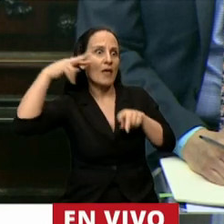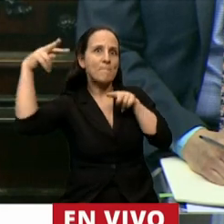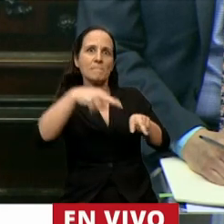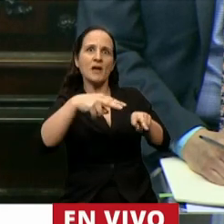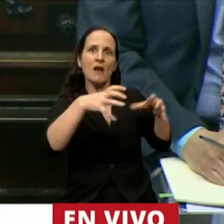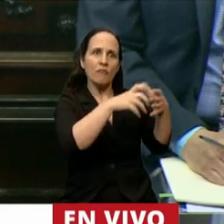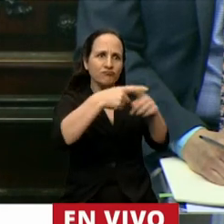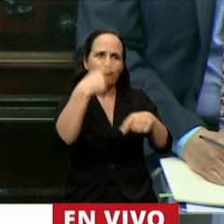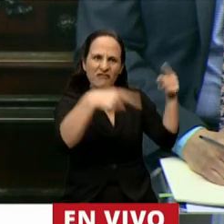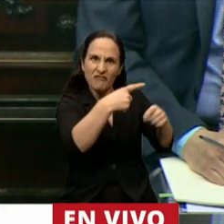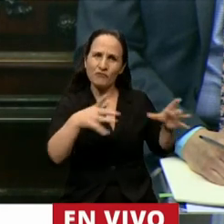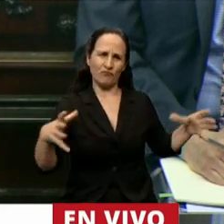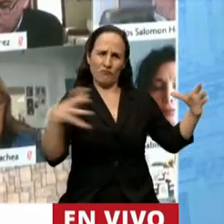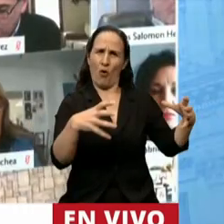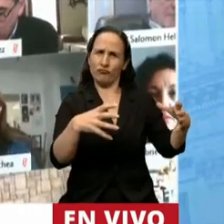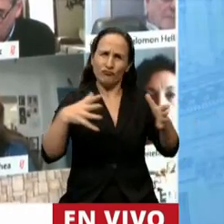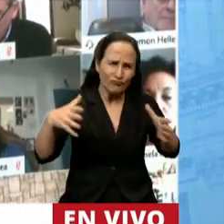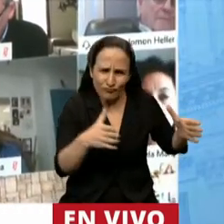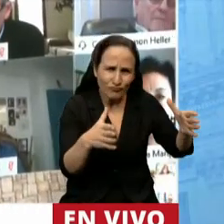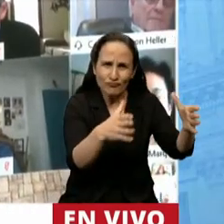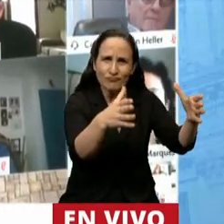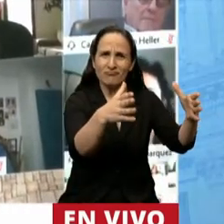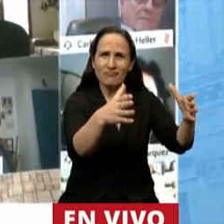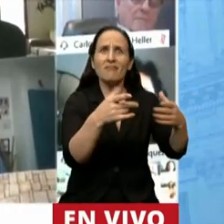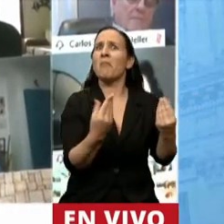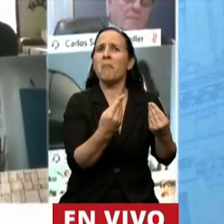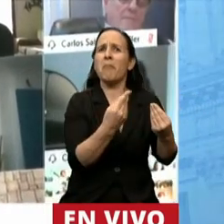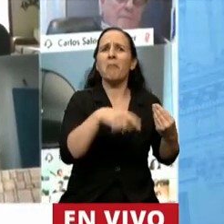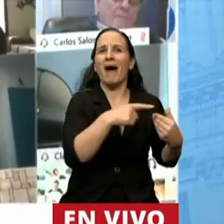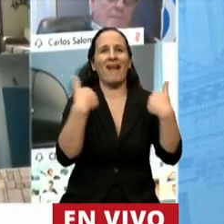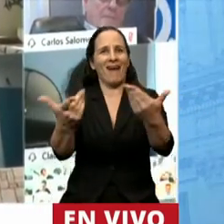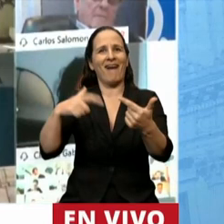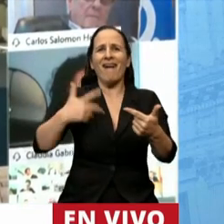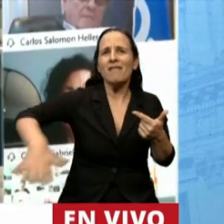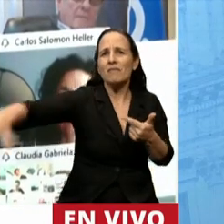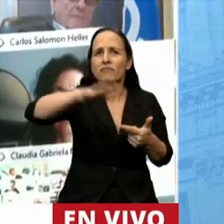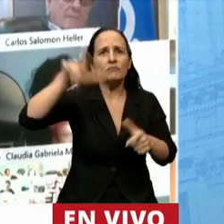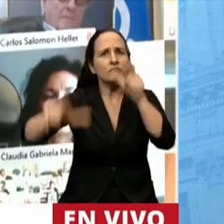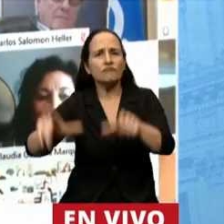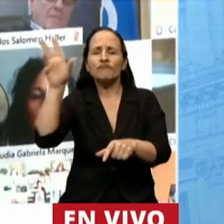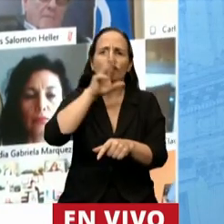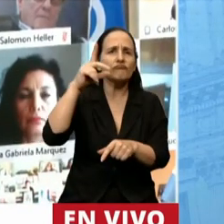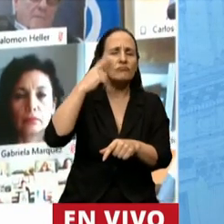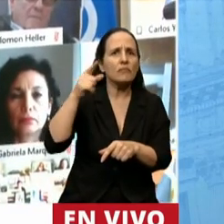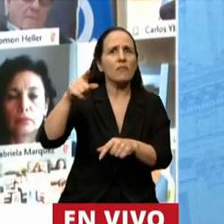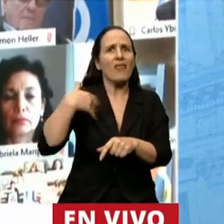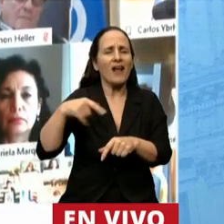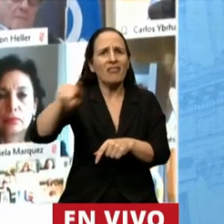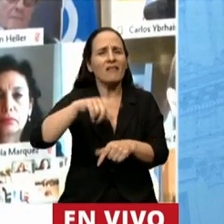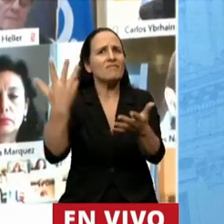lado, tendiendo la mano a todos esos argentinos y argentinas que están padeciendo por esta enfermedad.